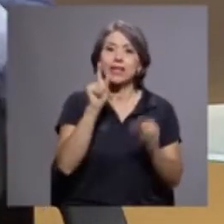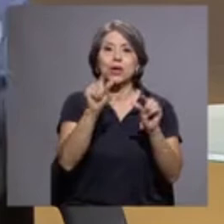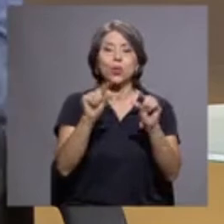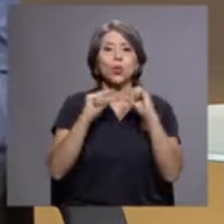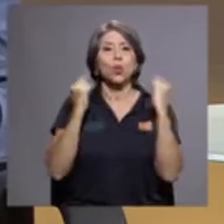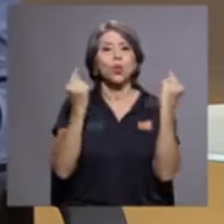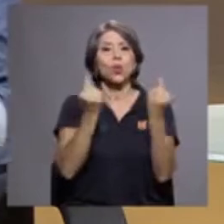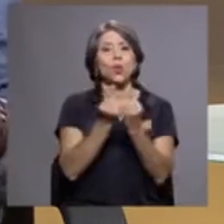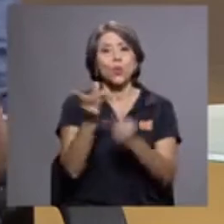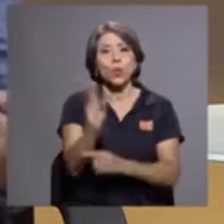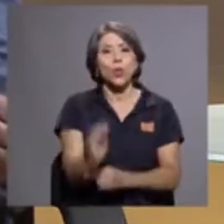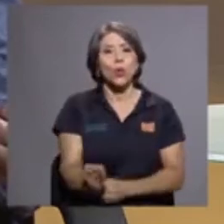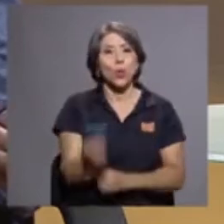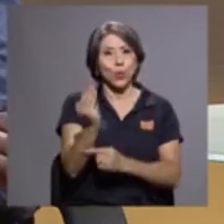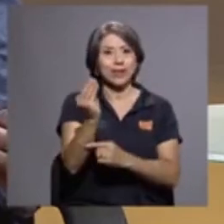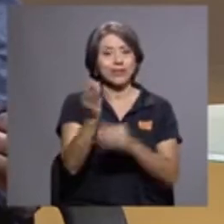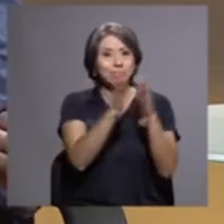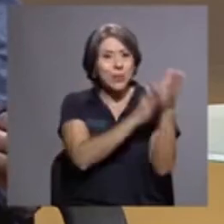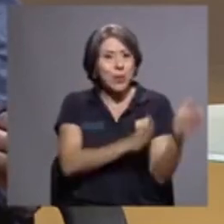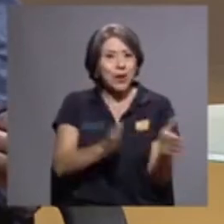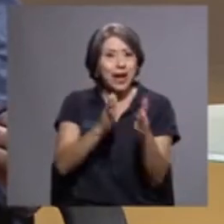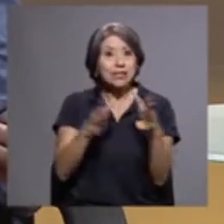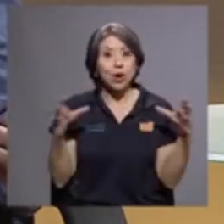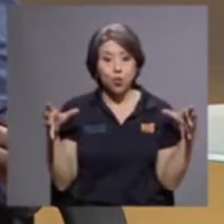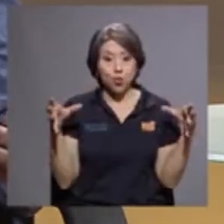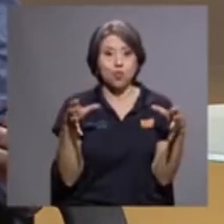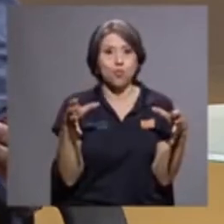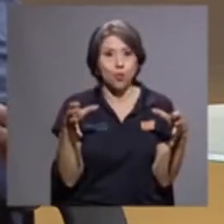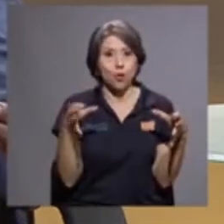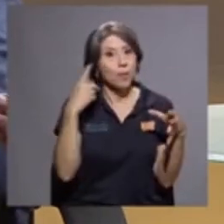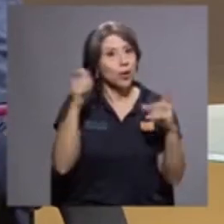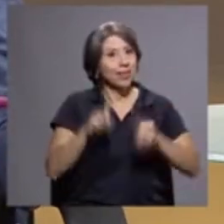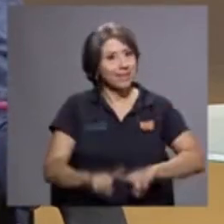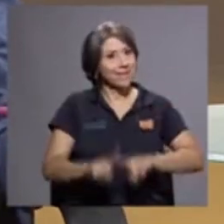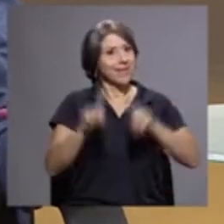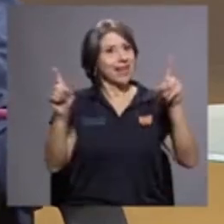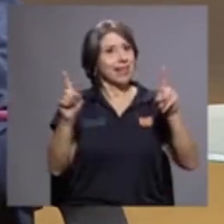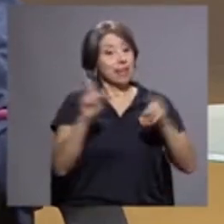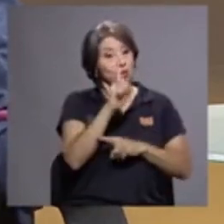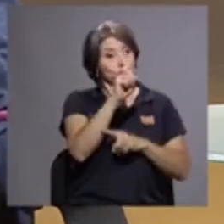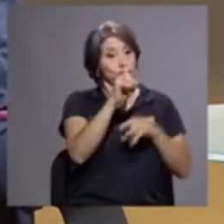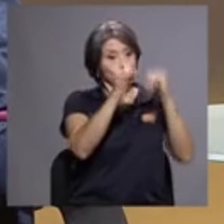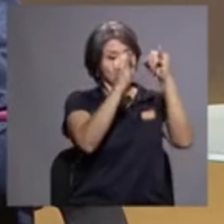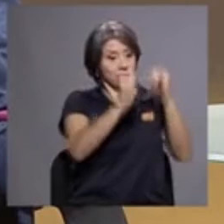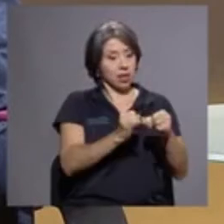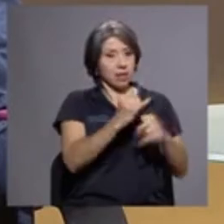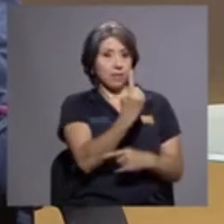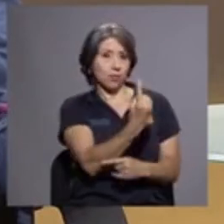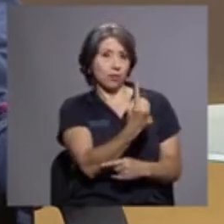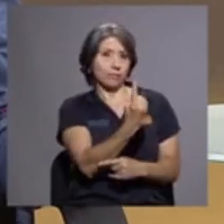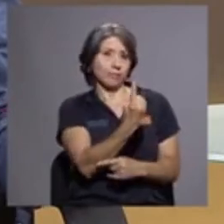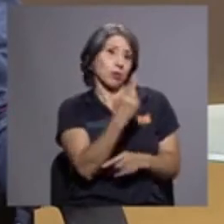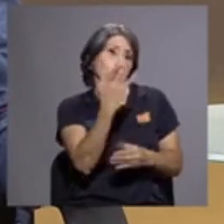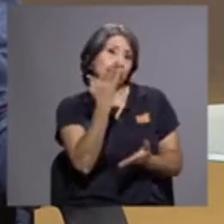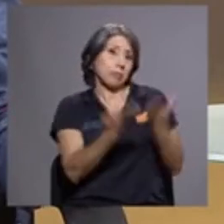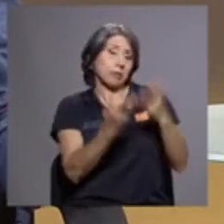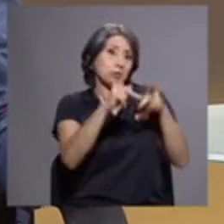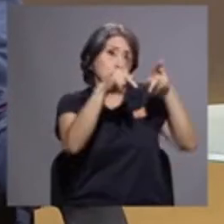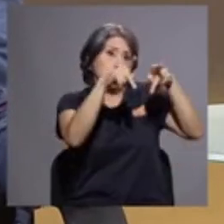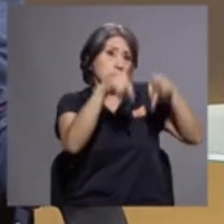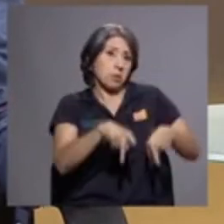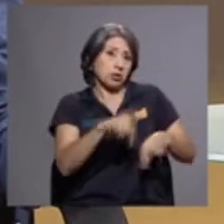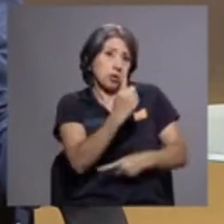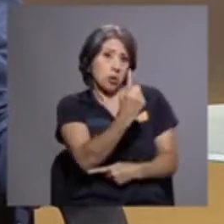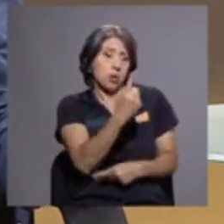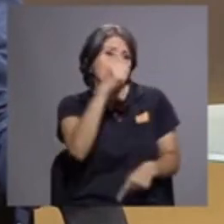organizado en grupo, ¿verdad? Porque una cosa es la parte de la individualidad, que alguien sería posiblemente incapaz